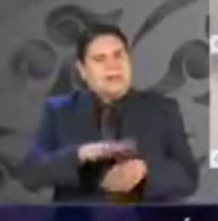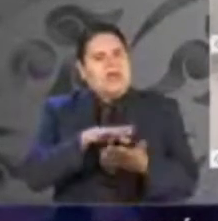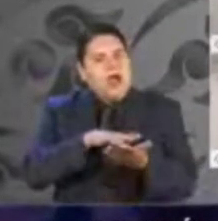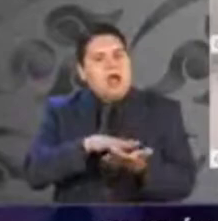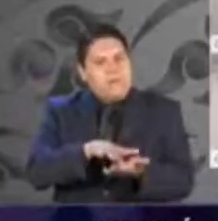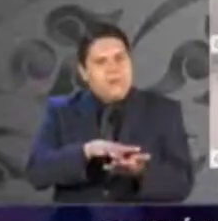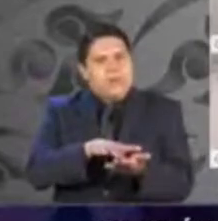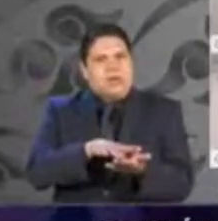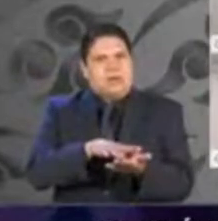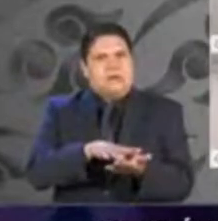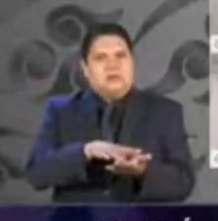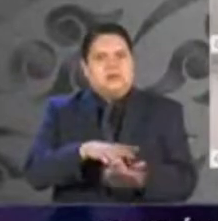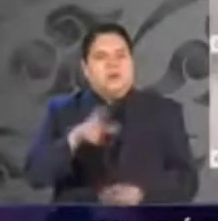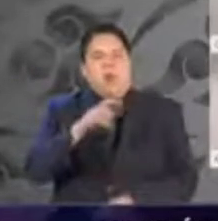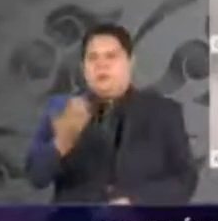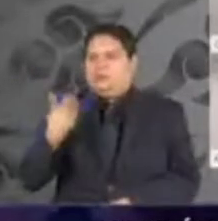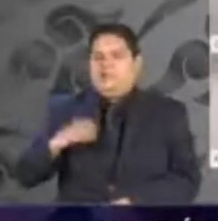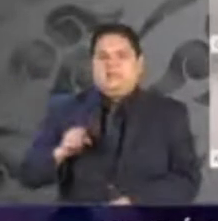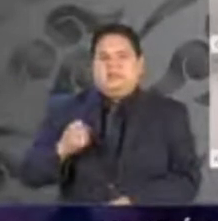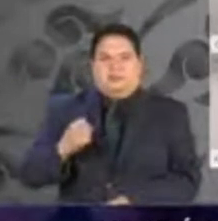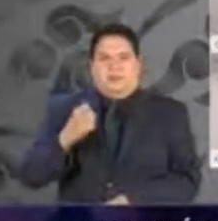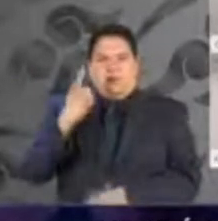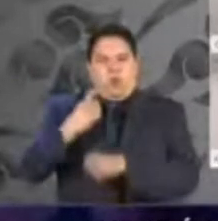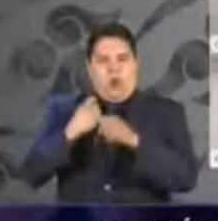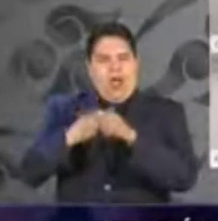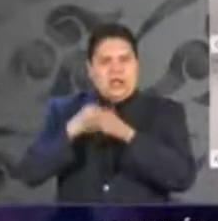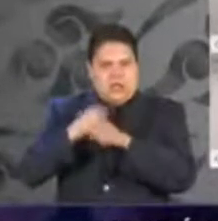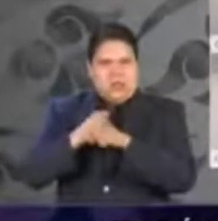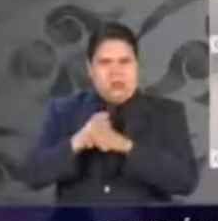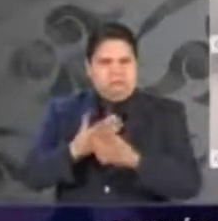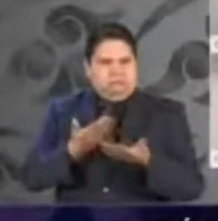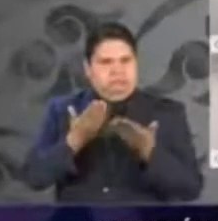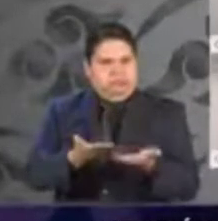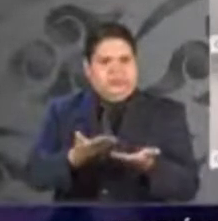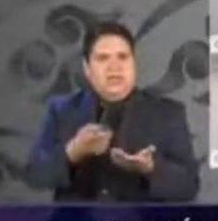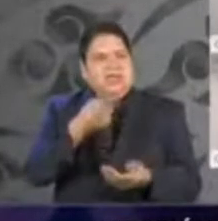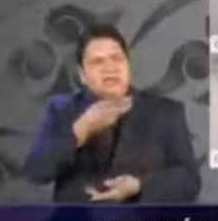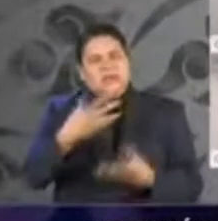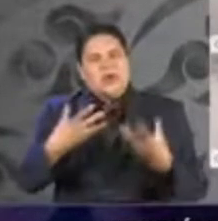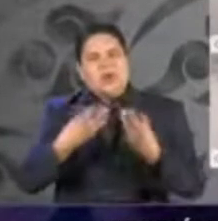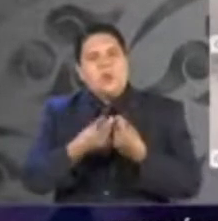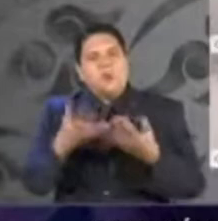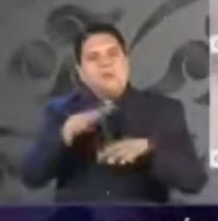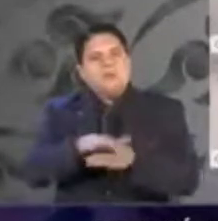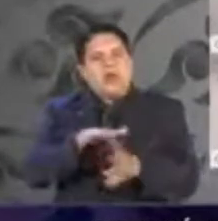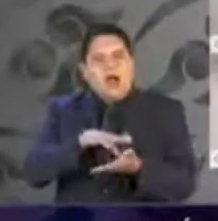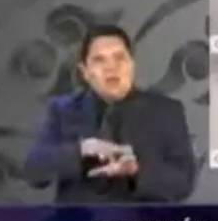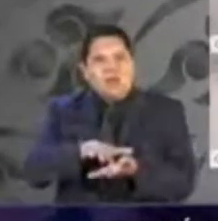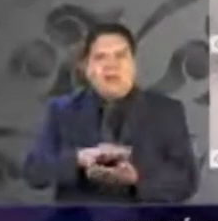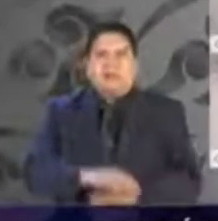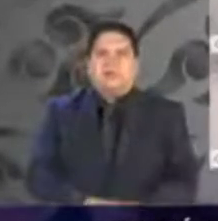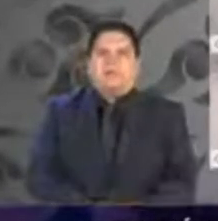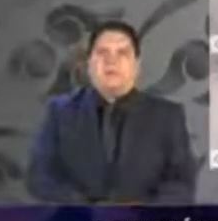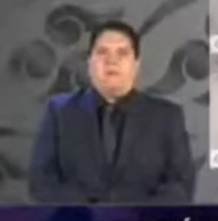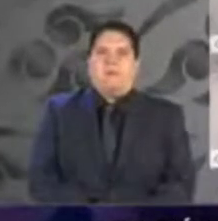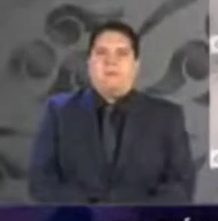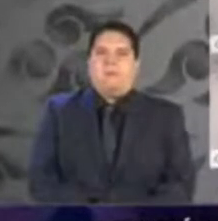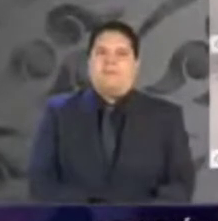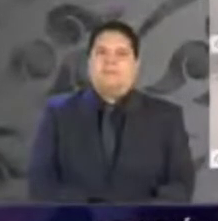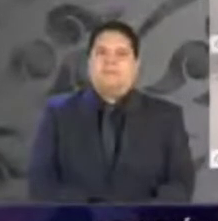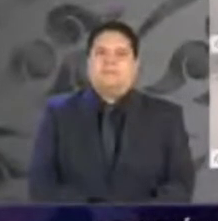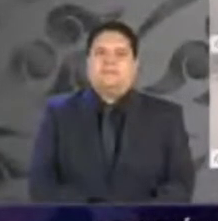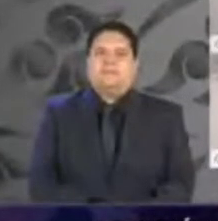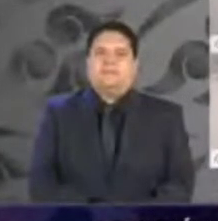Seguridad desde septiembre del año pasado. Solamente juntos el gobierno, los gobiernos